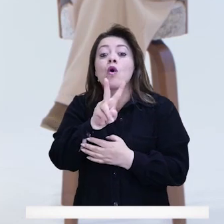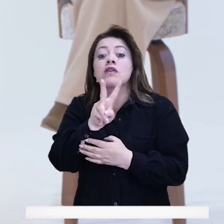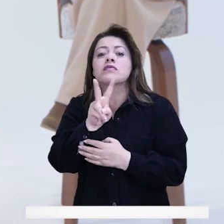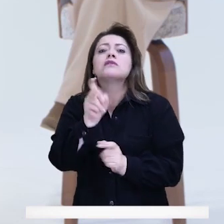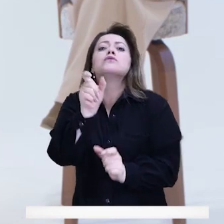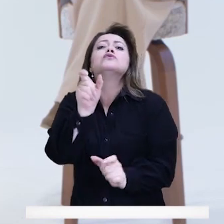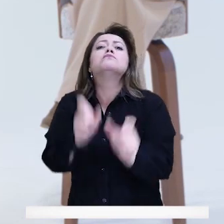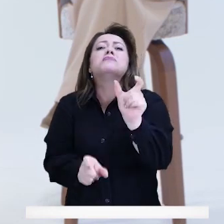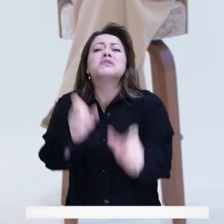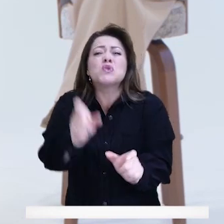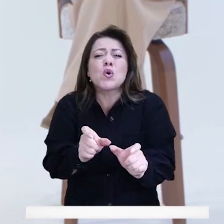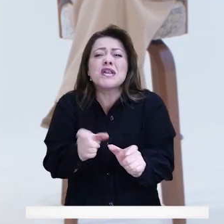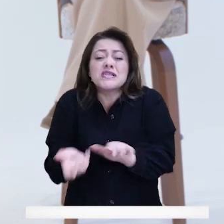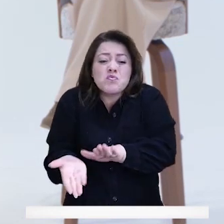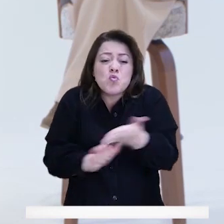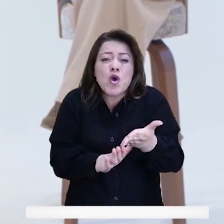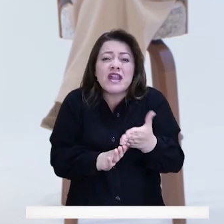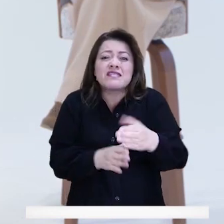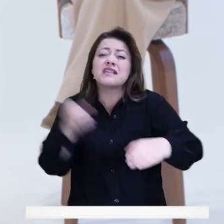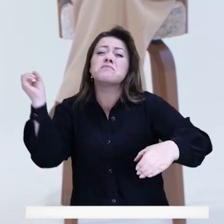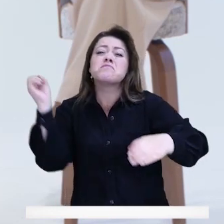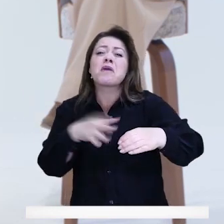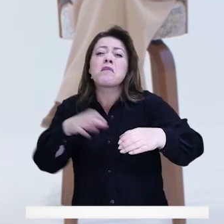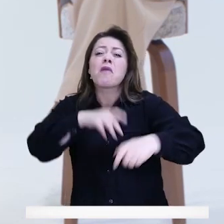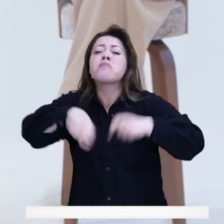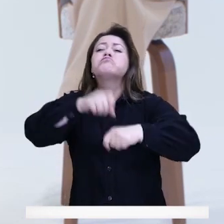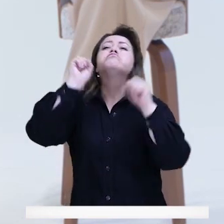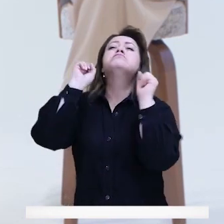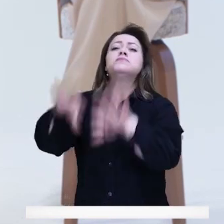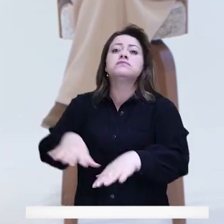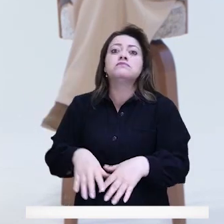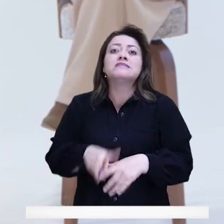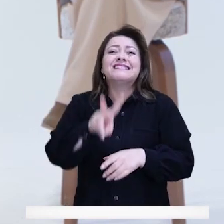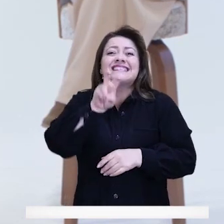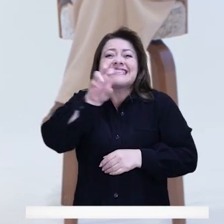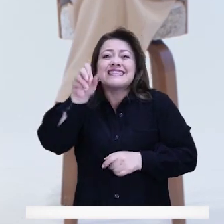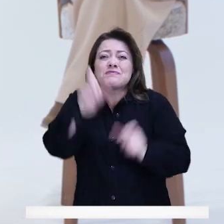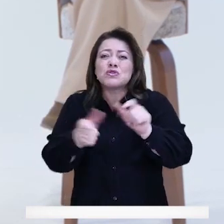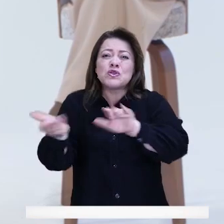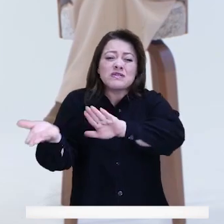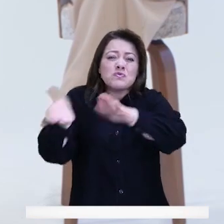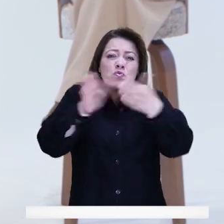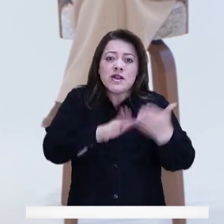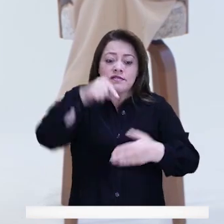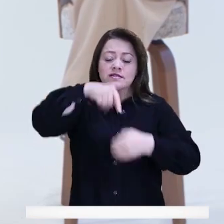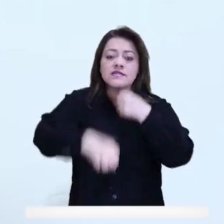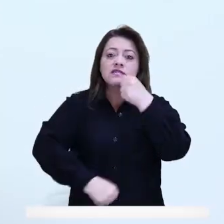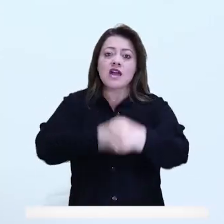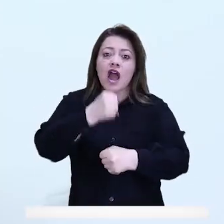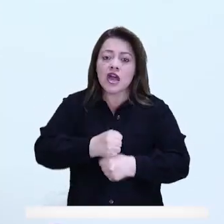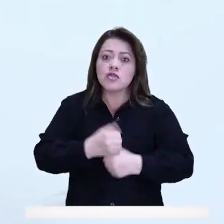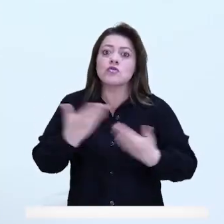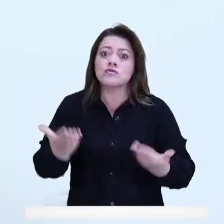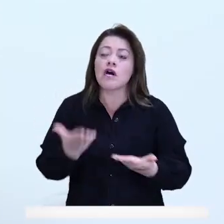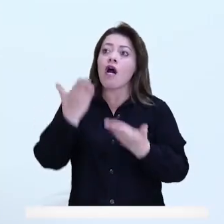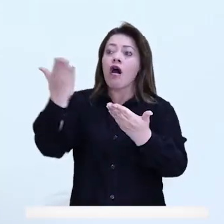personas que han encontrado en bolsas casi 700 homicidios en lo corrido del año. Cuando yo escuché a la alcaldesa y